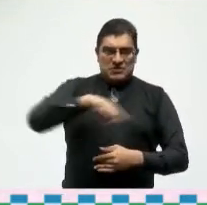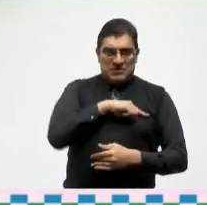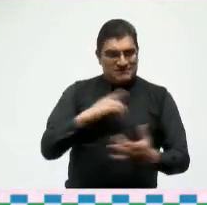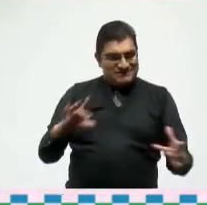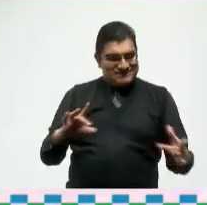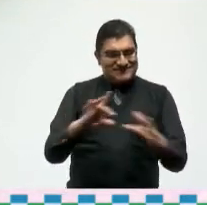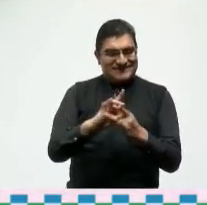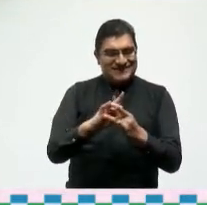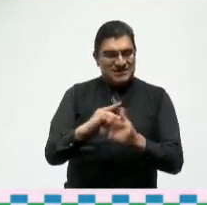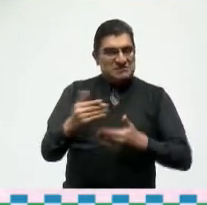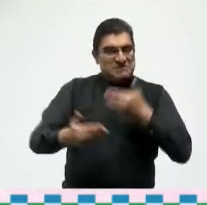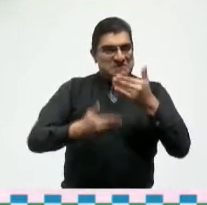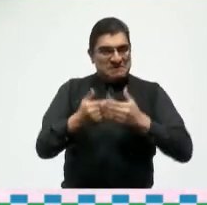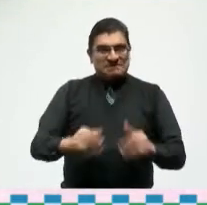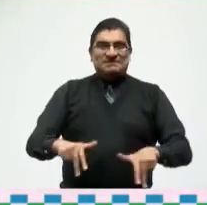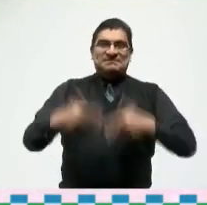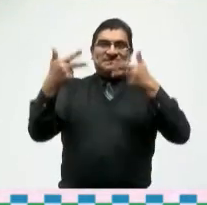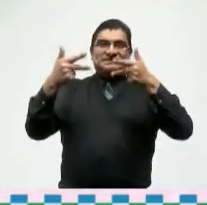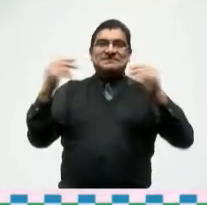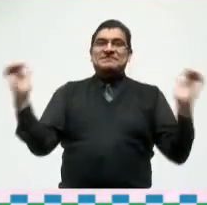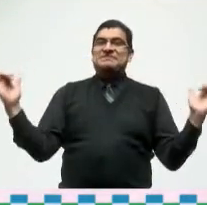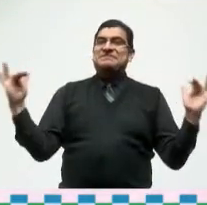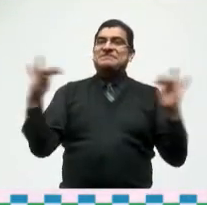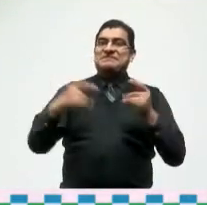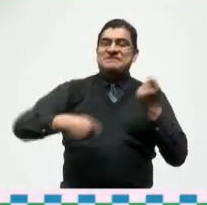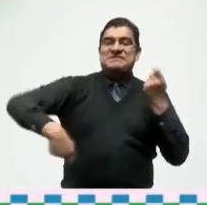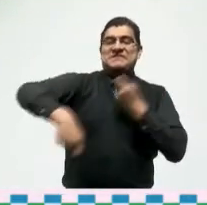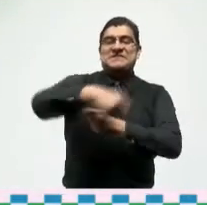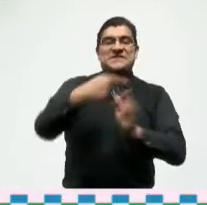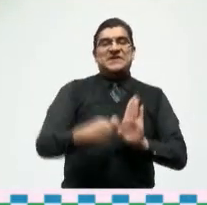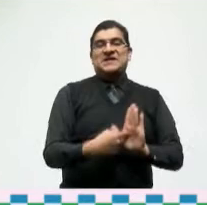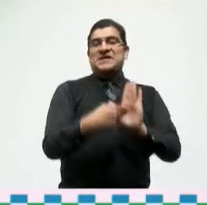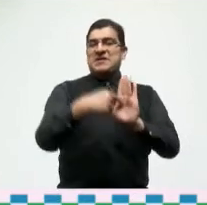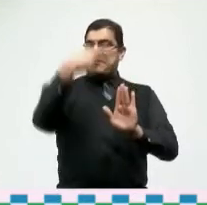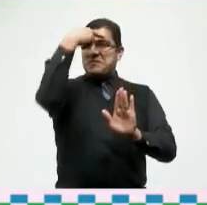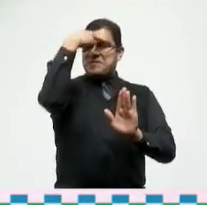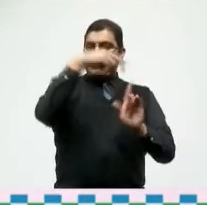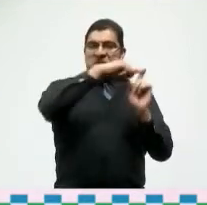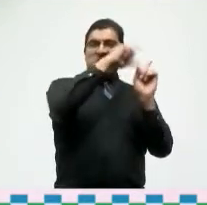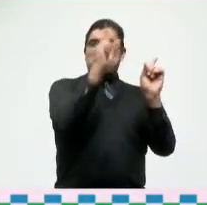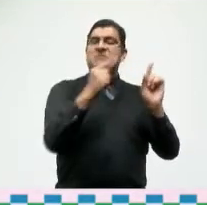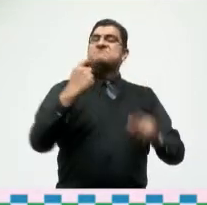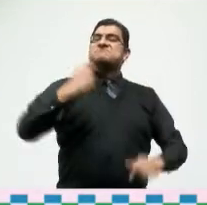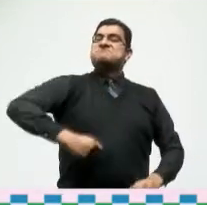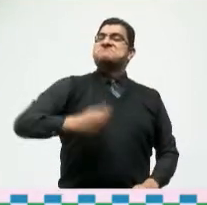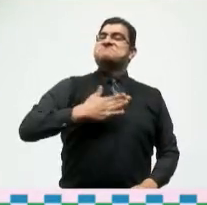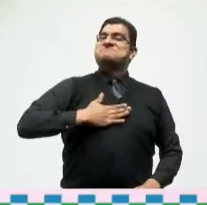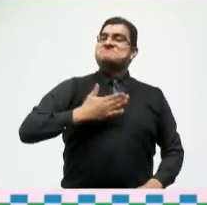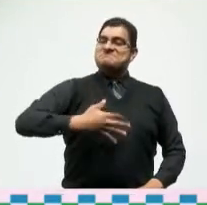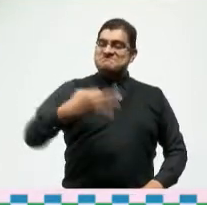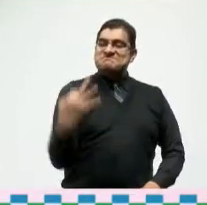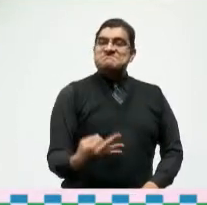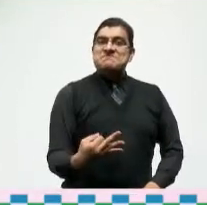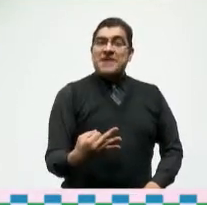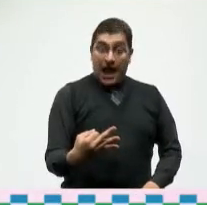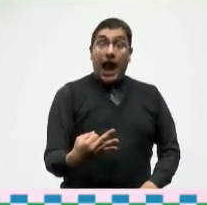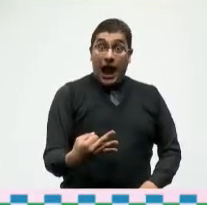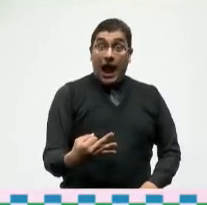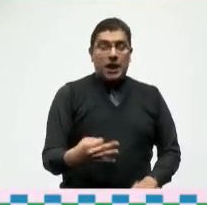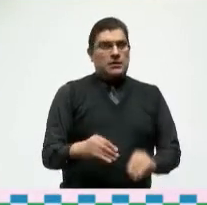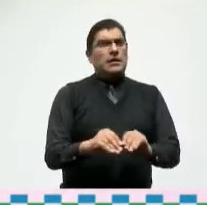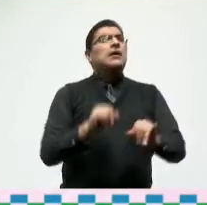virtuales de este encuentro que muestra la identidad de nuestro país a pesar de la distancia